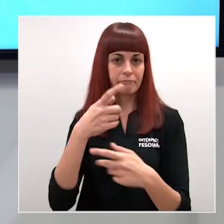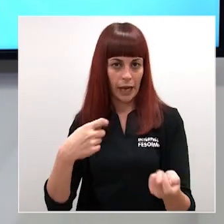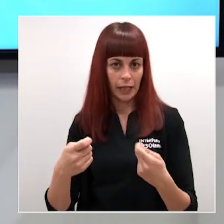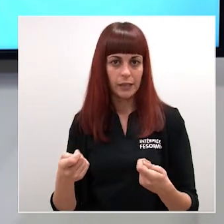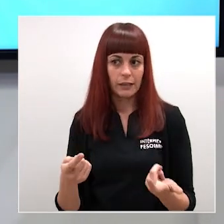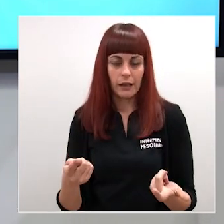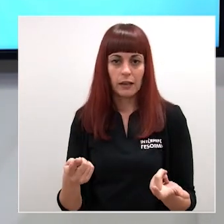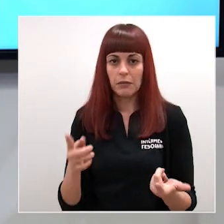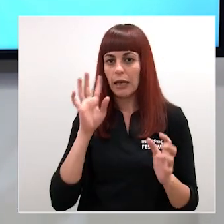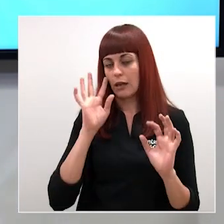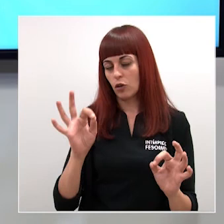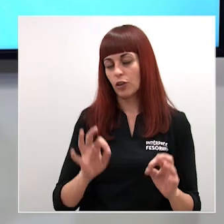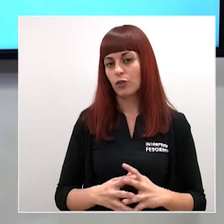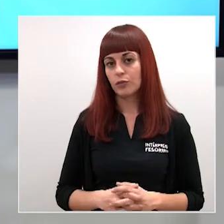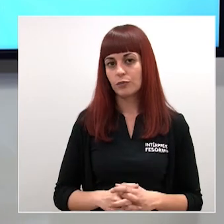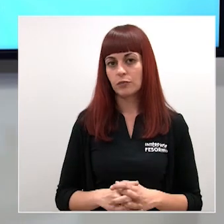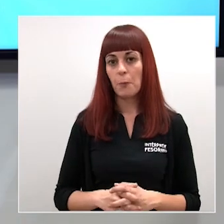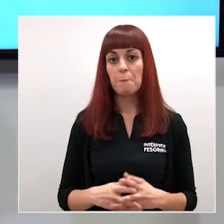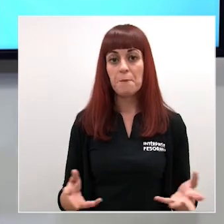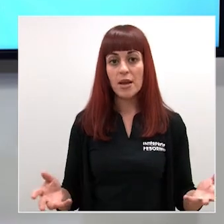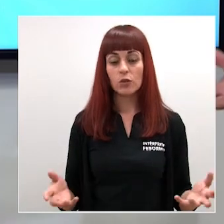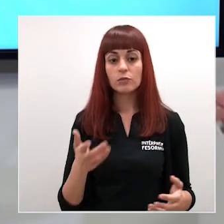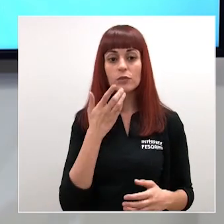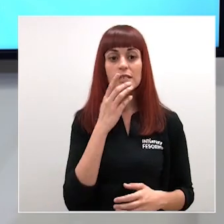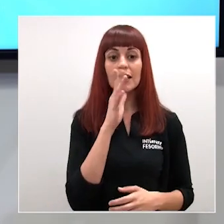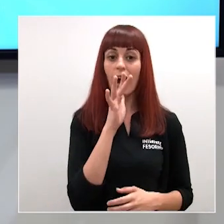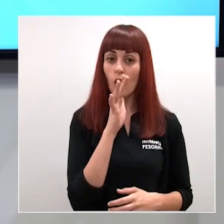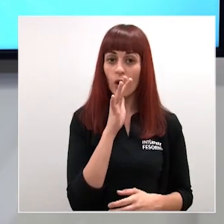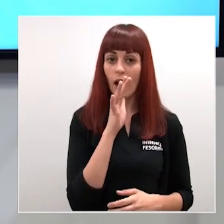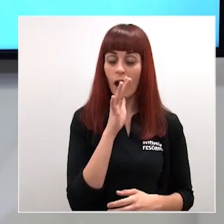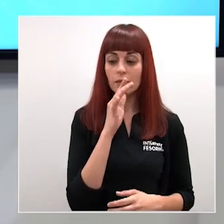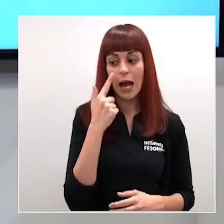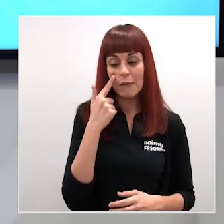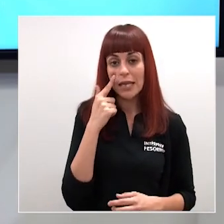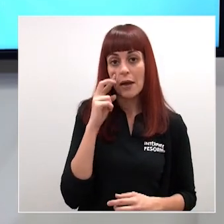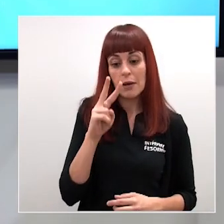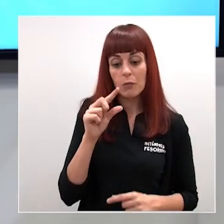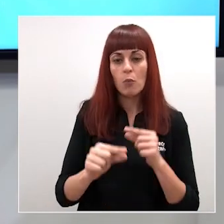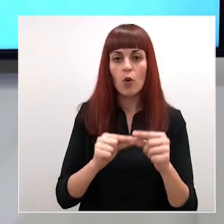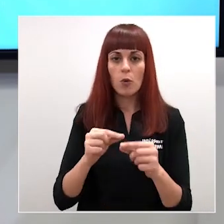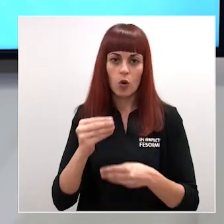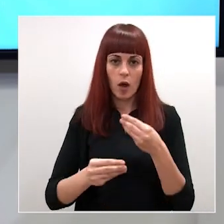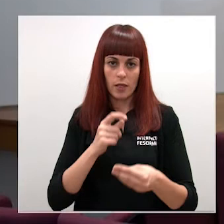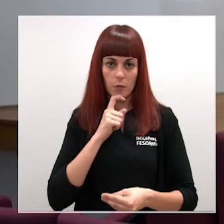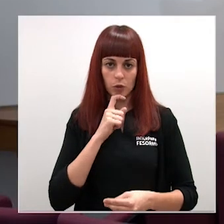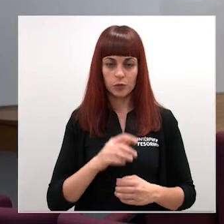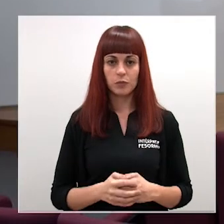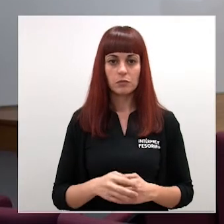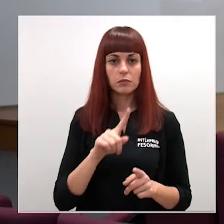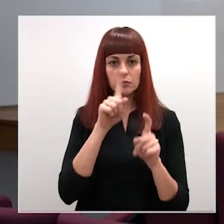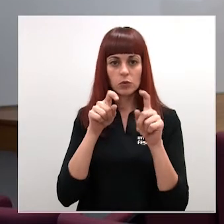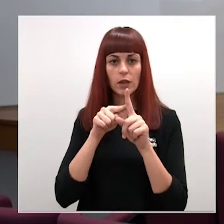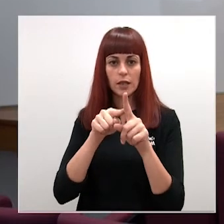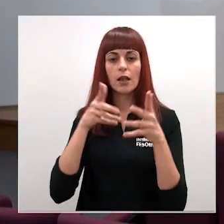que es mucho más razonable pero si la hora es poco o si tal pues ya lo veremos poco a poco como lo vamos haciendo Pregunta para el